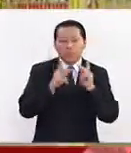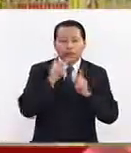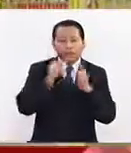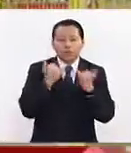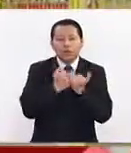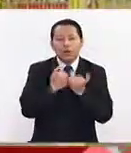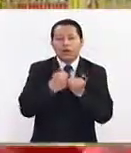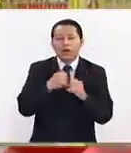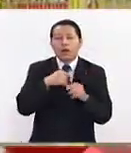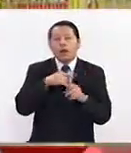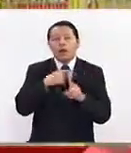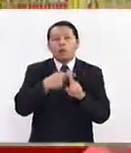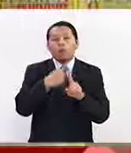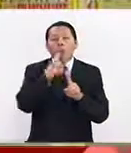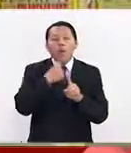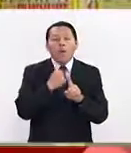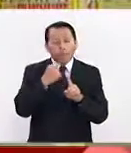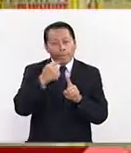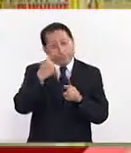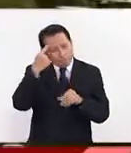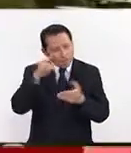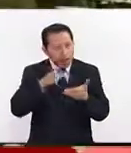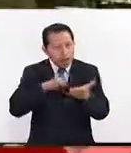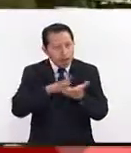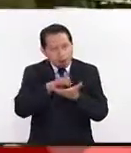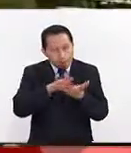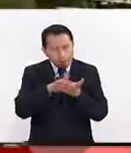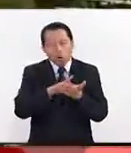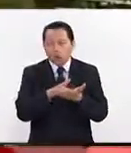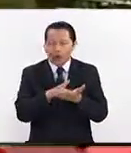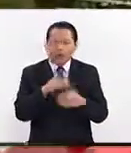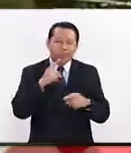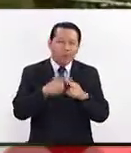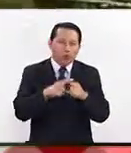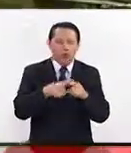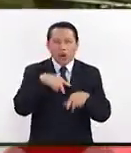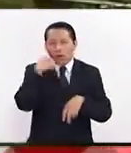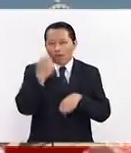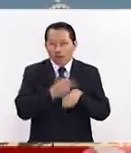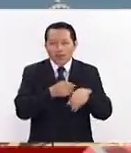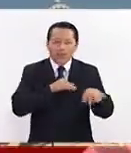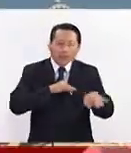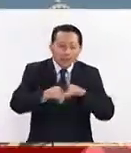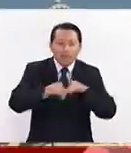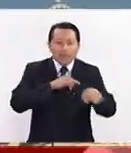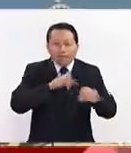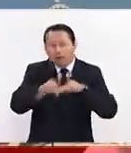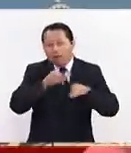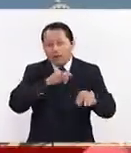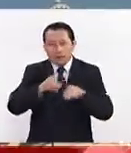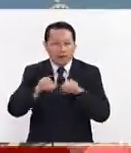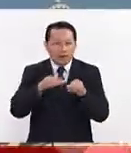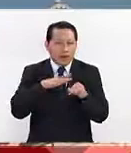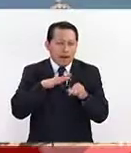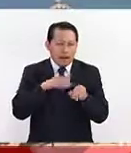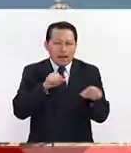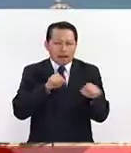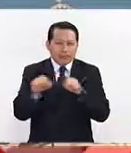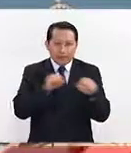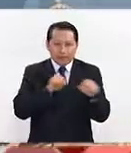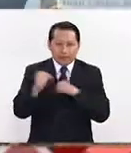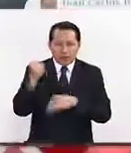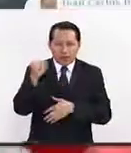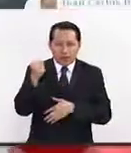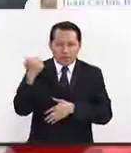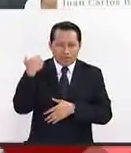Cruz Roja para mandar un mensaje de apoyo y solidaridad con todos los voluntarios que trabajaron en las acciones después de los sismos de